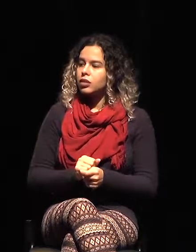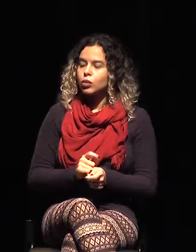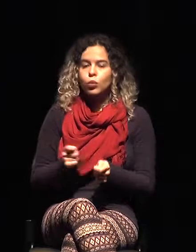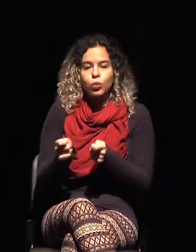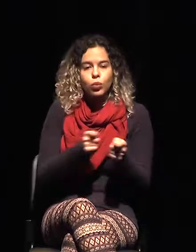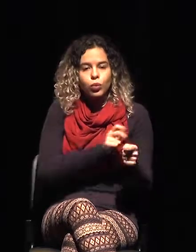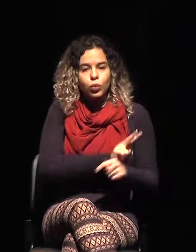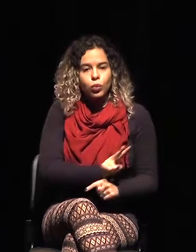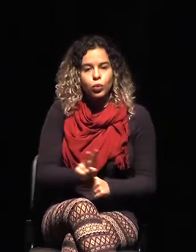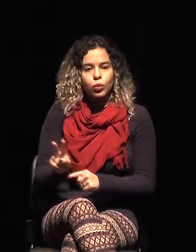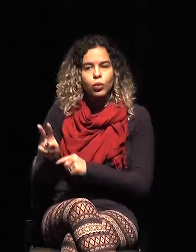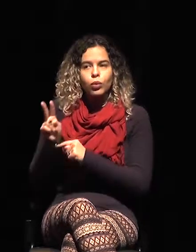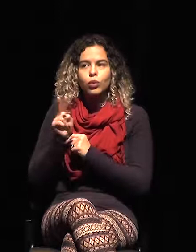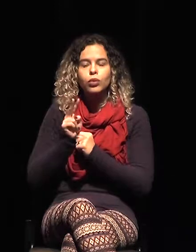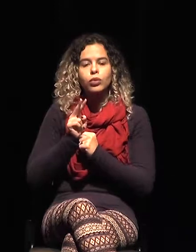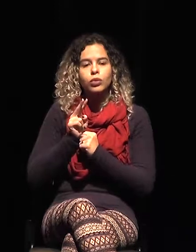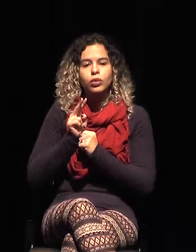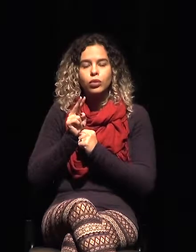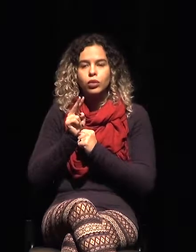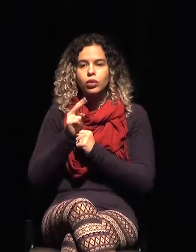gran responsabilidad en manos.